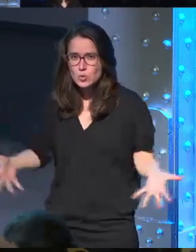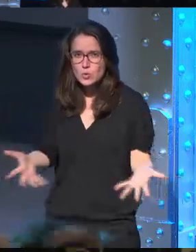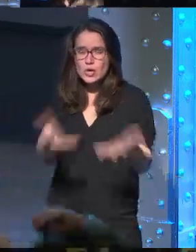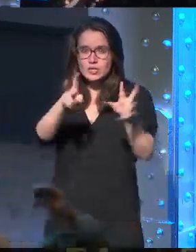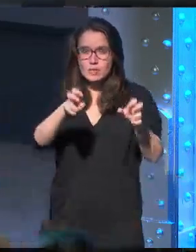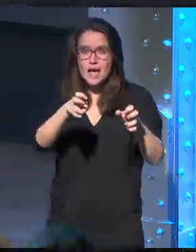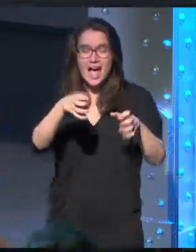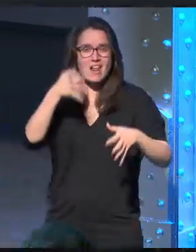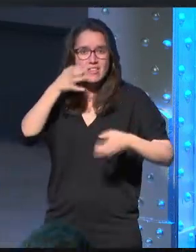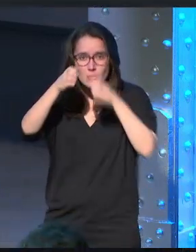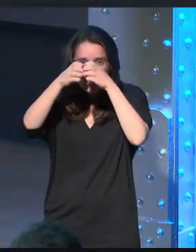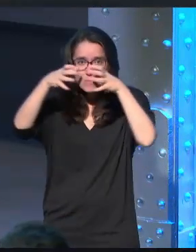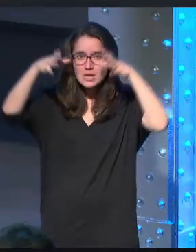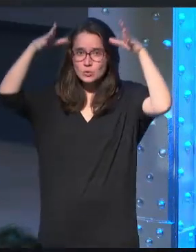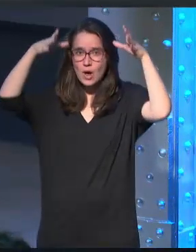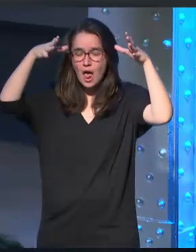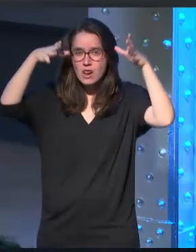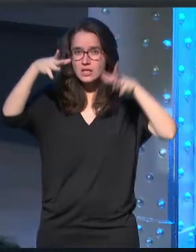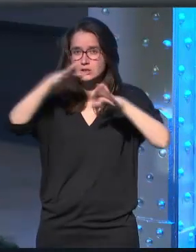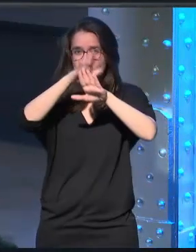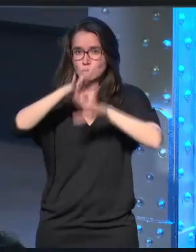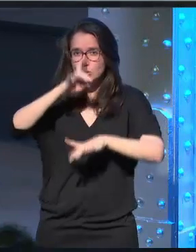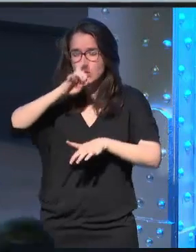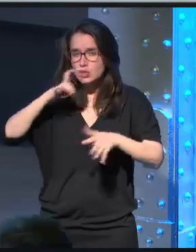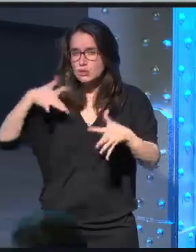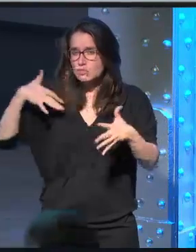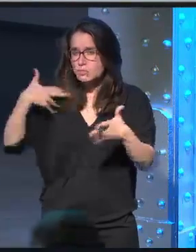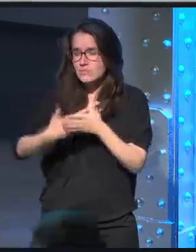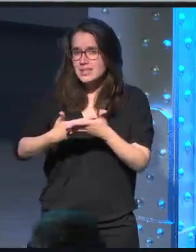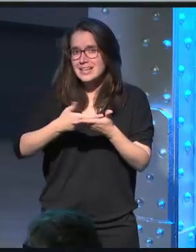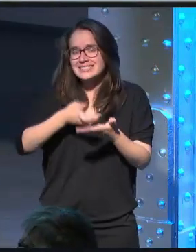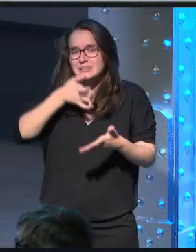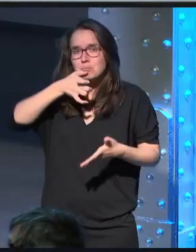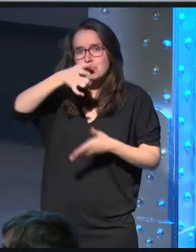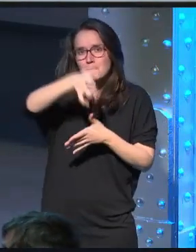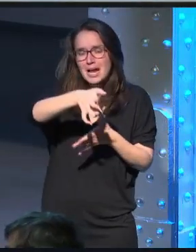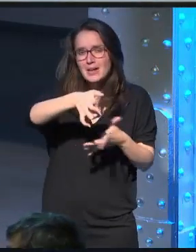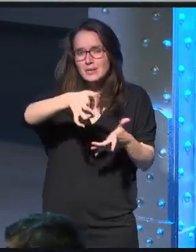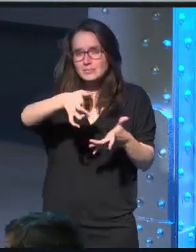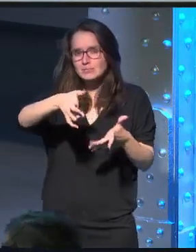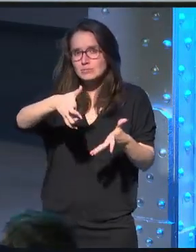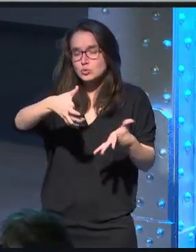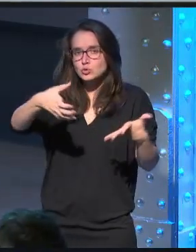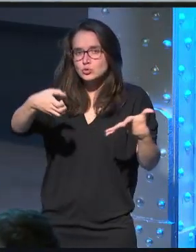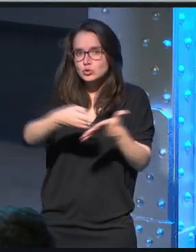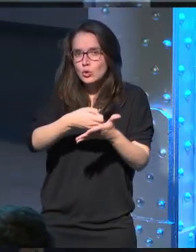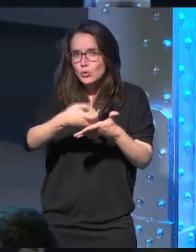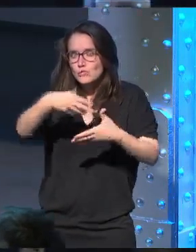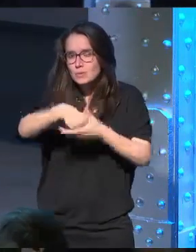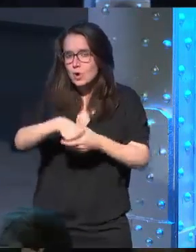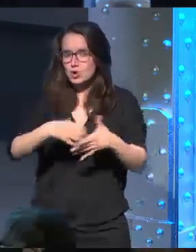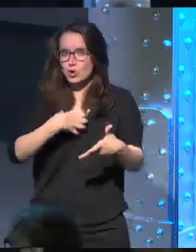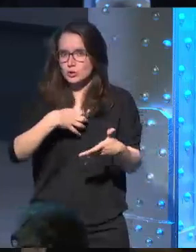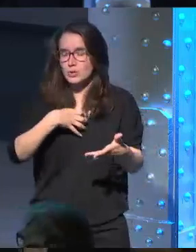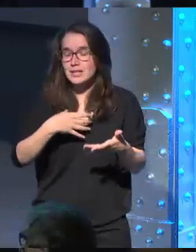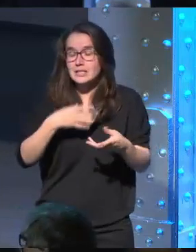realidad virtual en este último año empezamos a ver que el término no hacía justicia a todo lo que estaba pasando intentamos